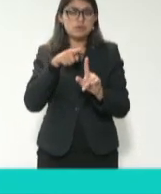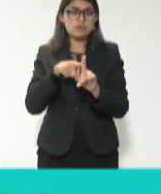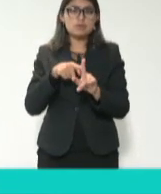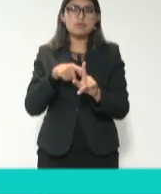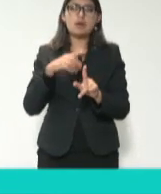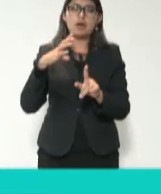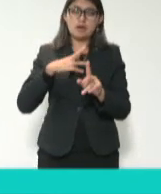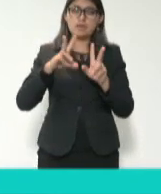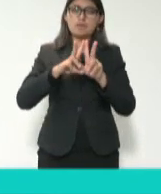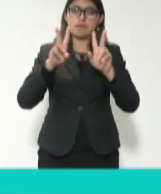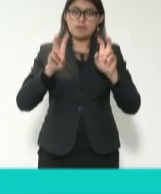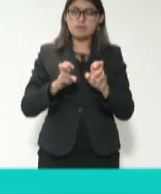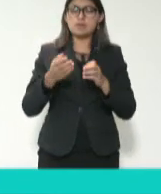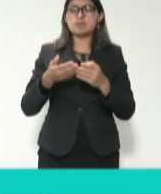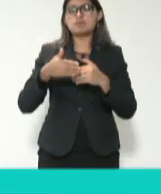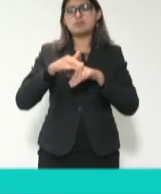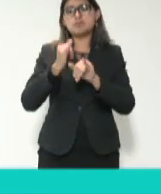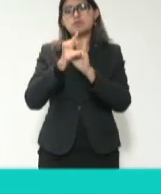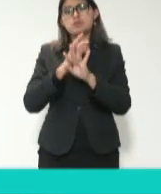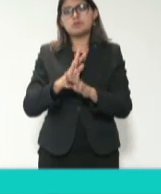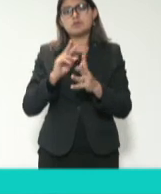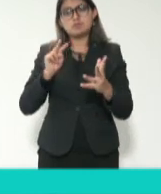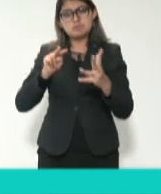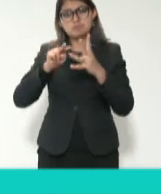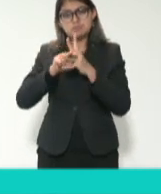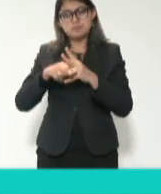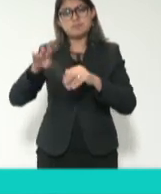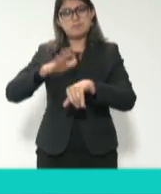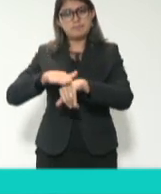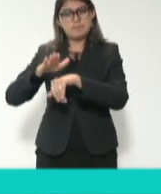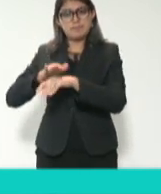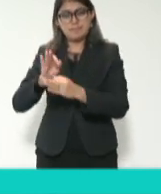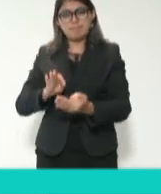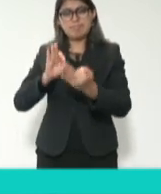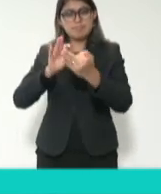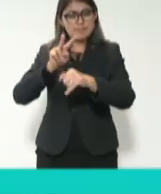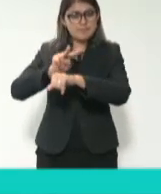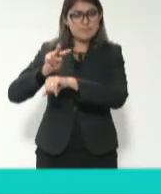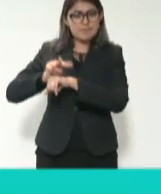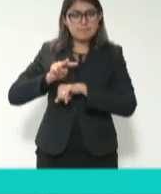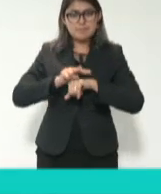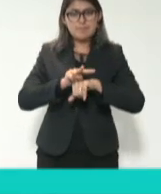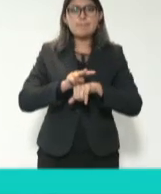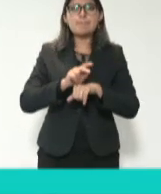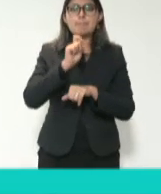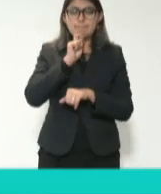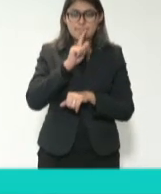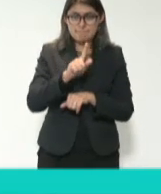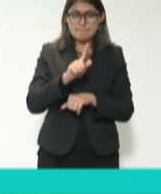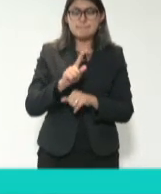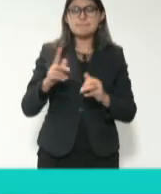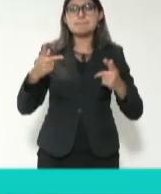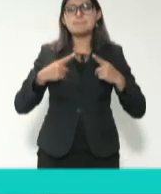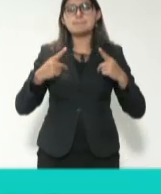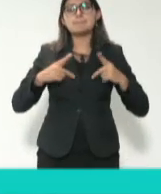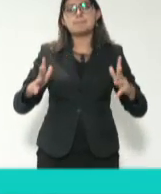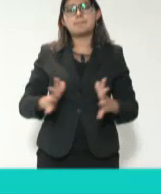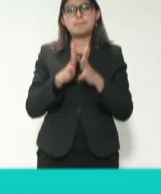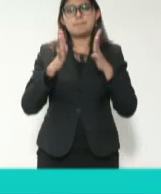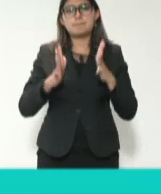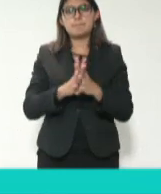temas de transparencia, rendición de cuentas, fiscalización y participación ciudadana. Pues,